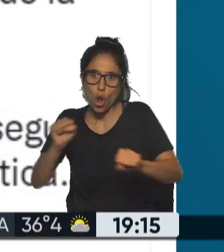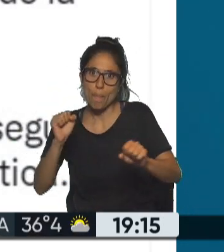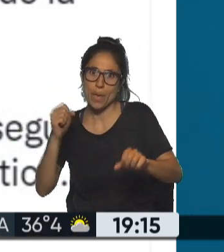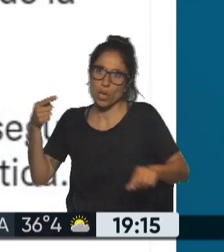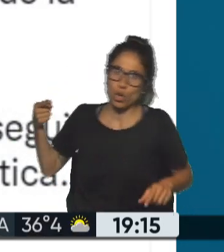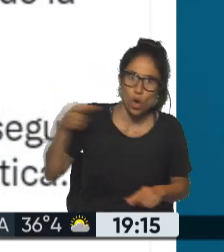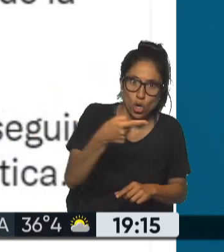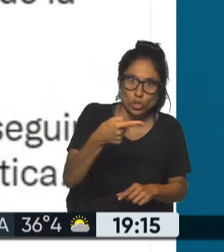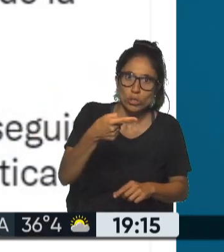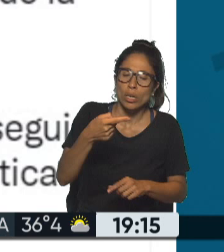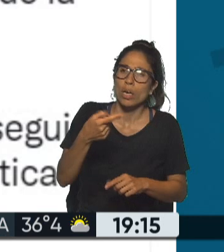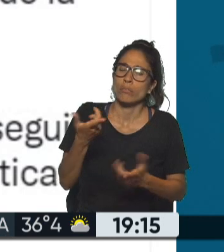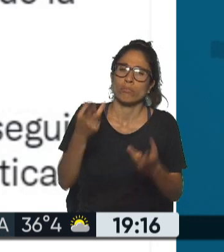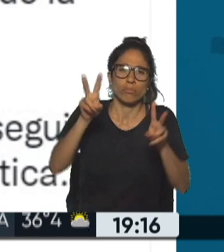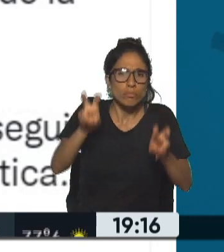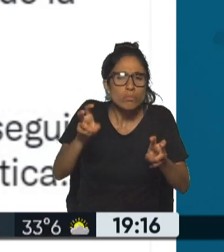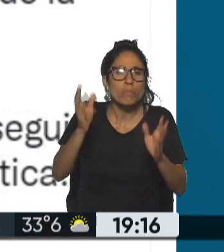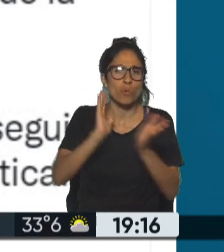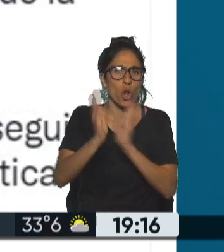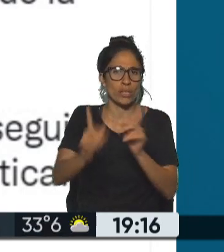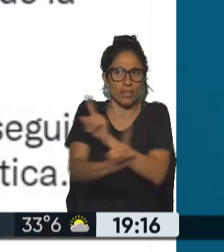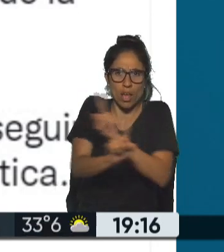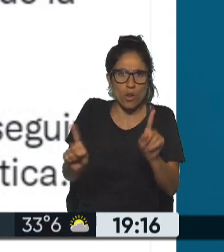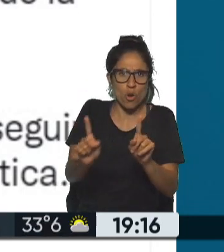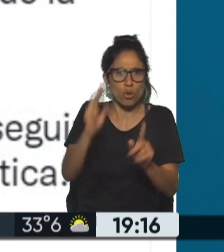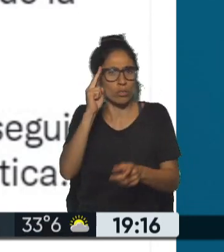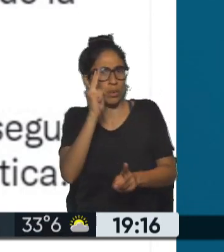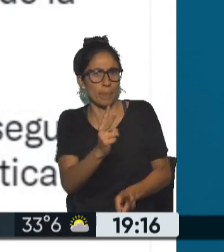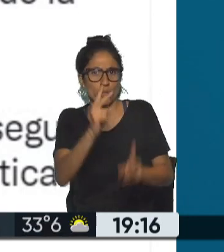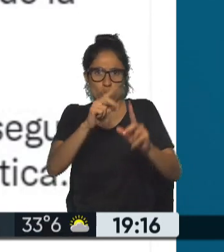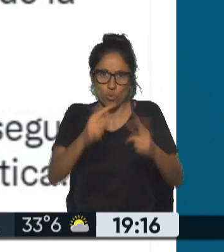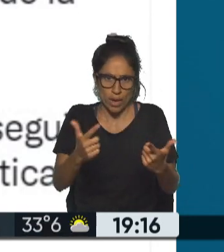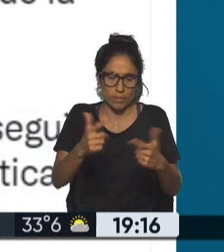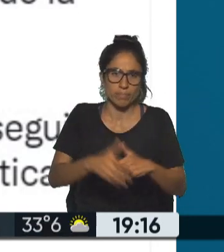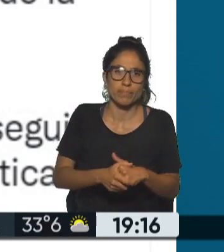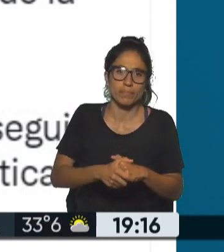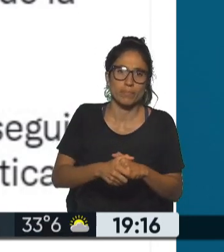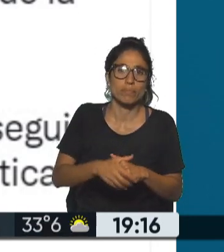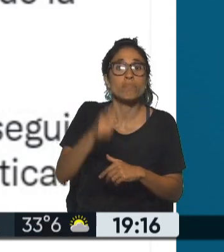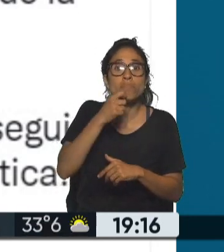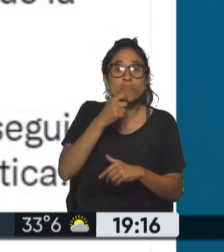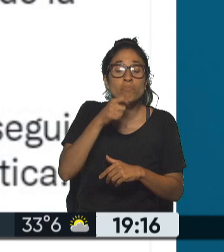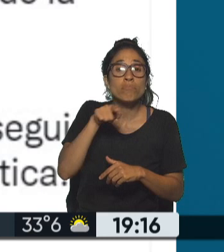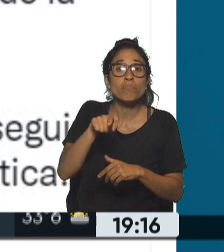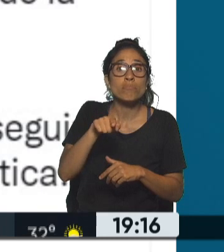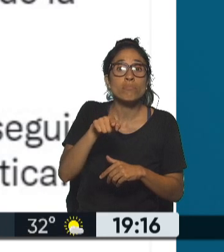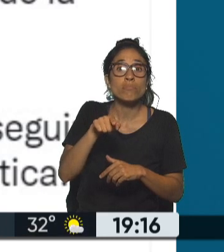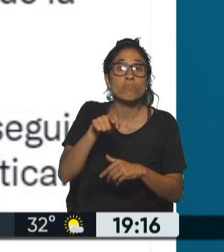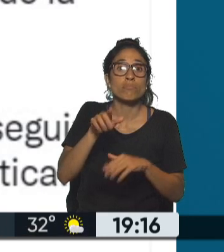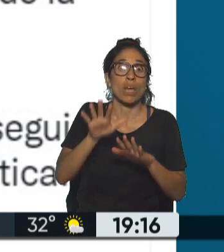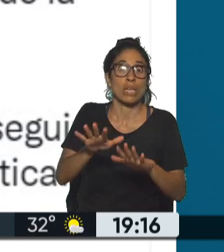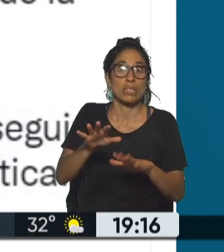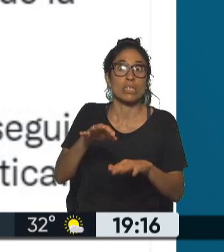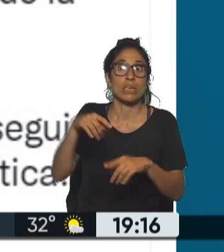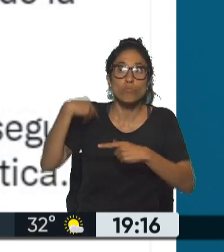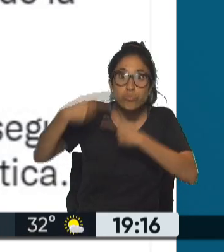es hora urgente de reunión de la OEA si quiere seguir si quiere seguir como institución y aplicar la carta